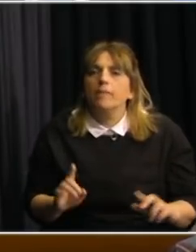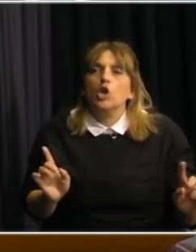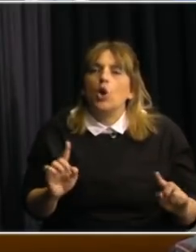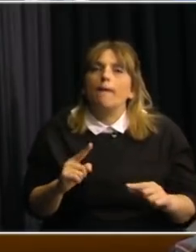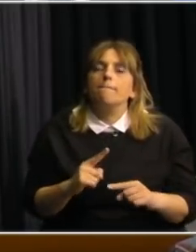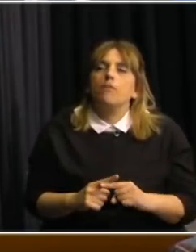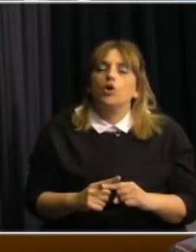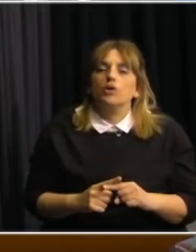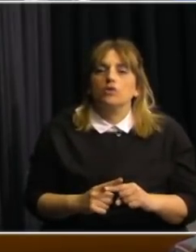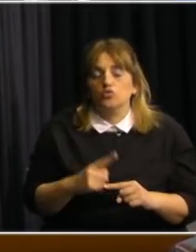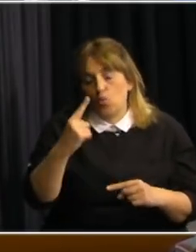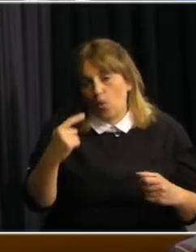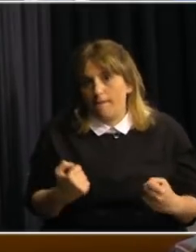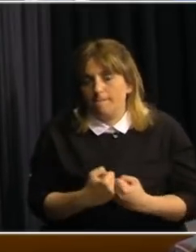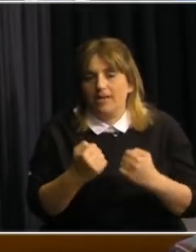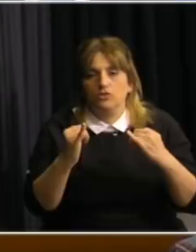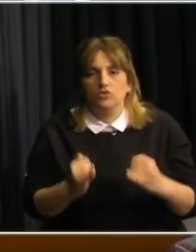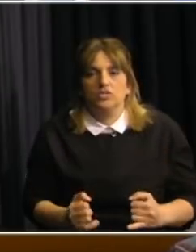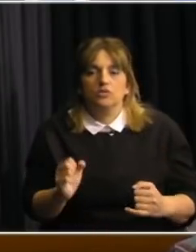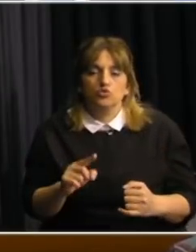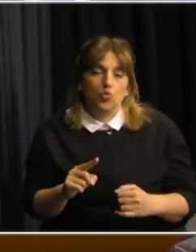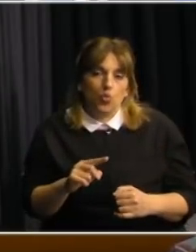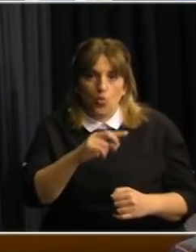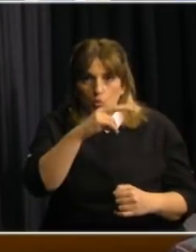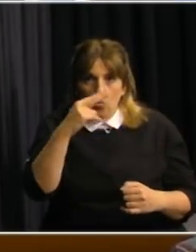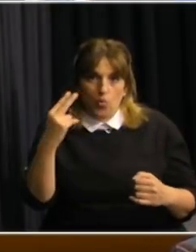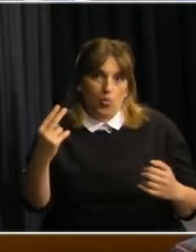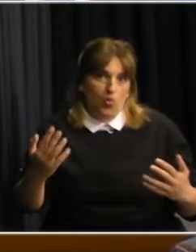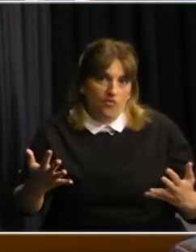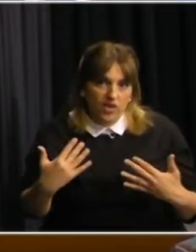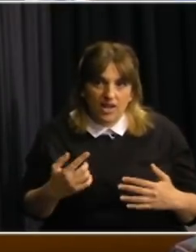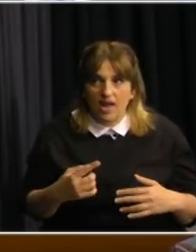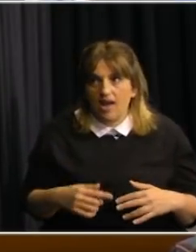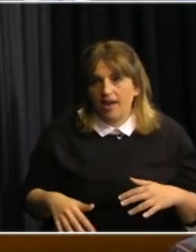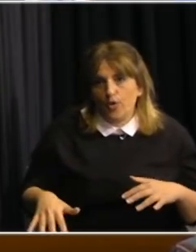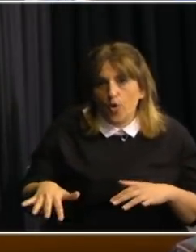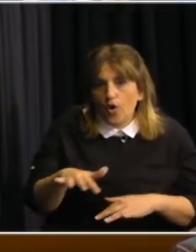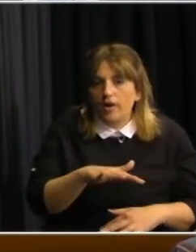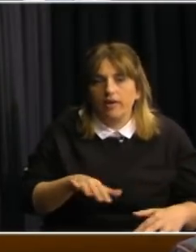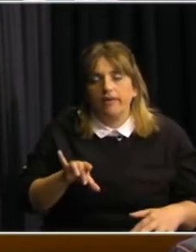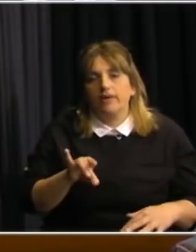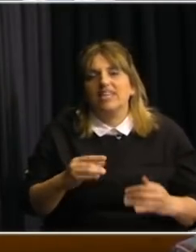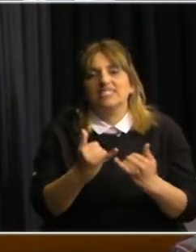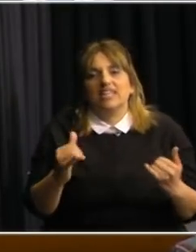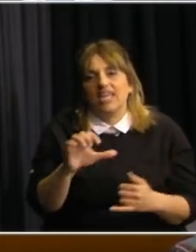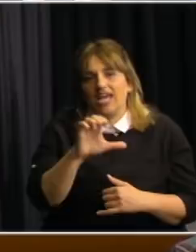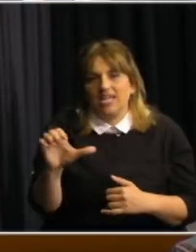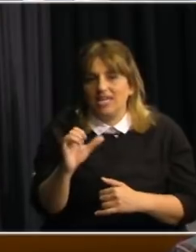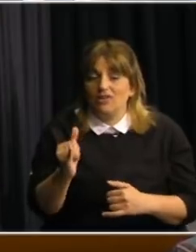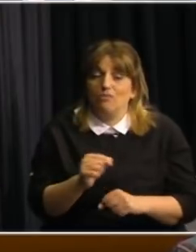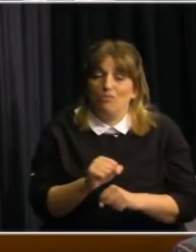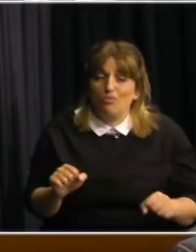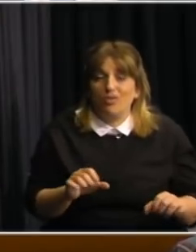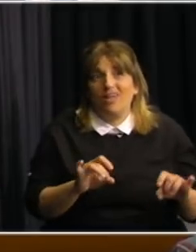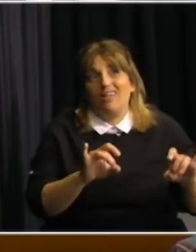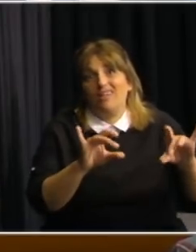subestimar el impacto que va a tener seguramente la temporada de fiestas y el movimiento de primera quincena de enero y realmente y